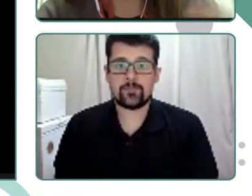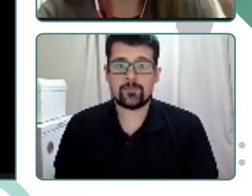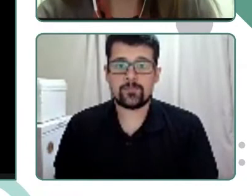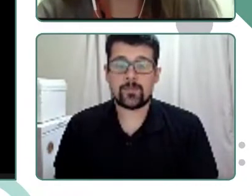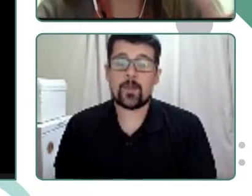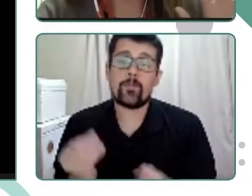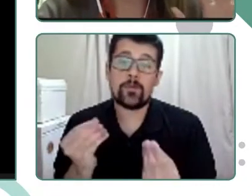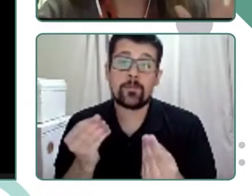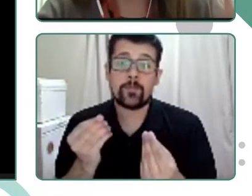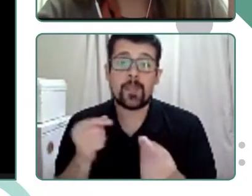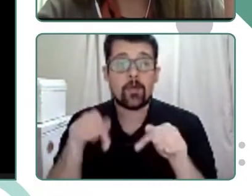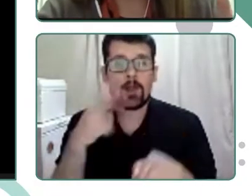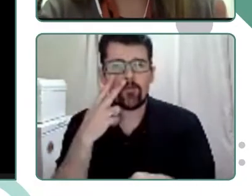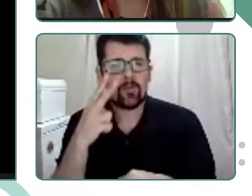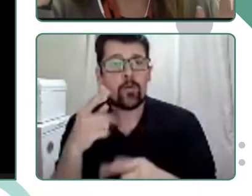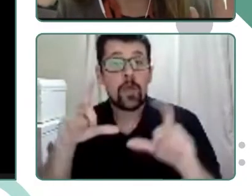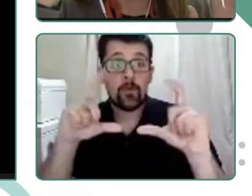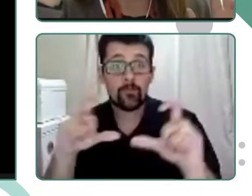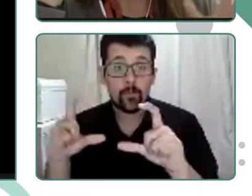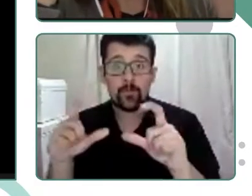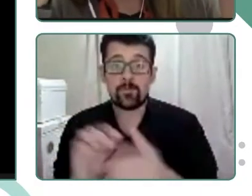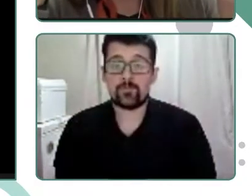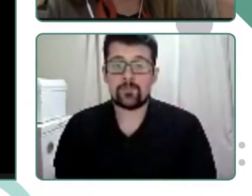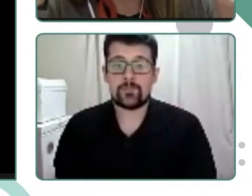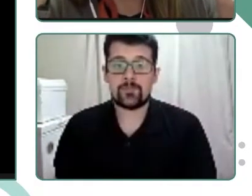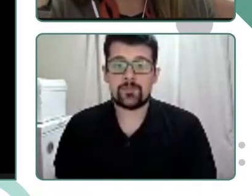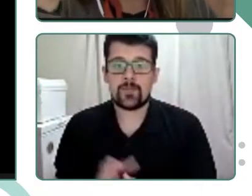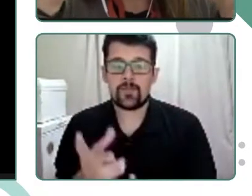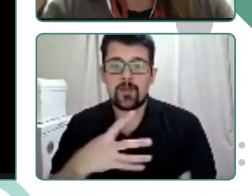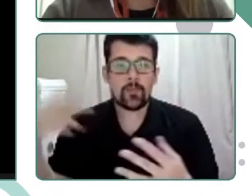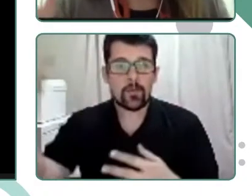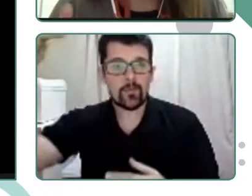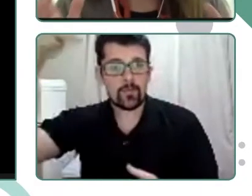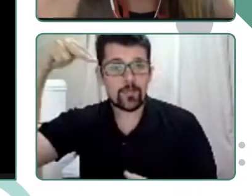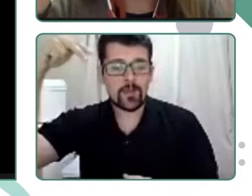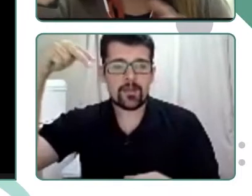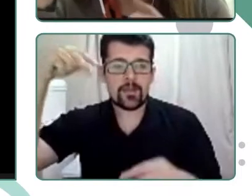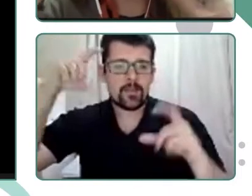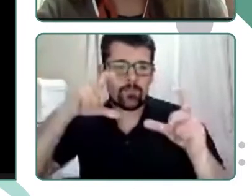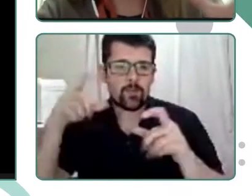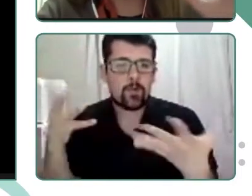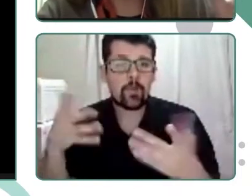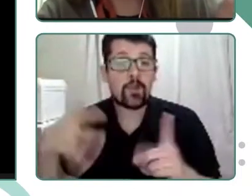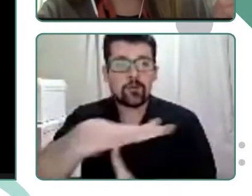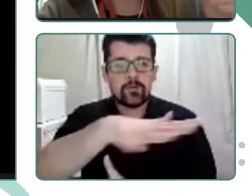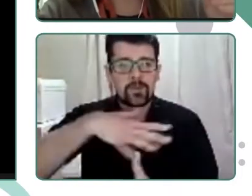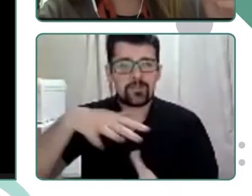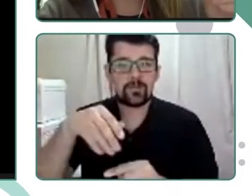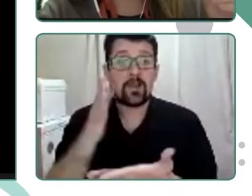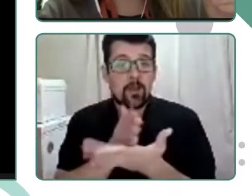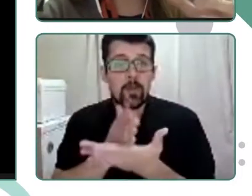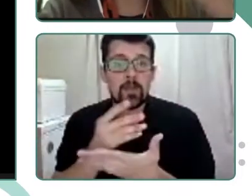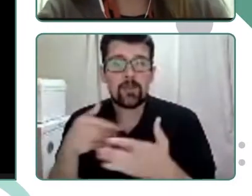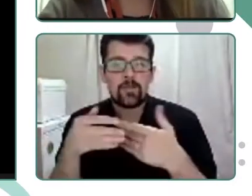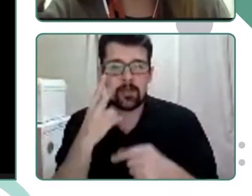Bueno, aquí vemos una fotografía desde arriba para situar el contexto de la escuela. La escuela es el edificio principal que ustedes ven